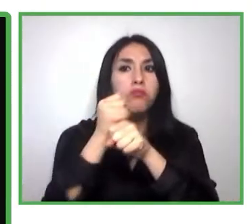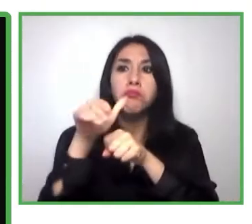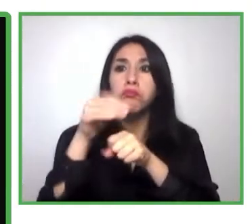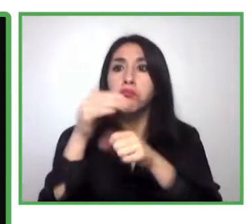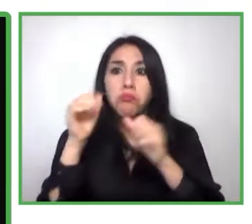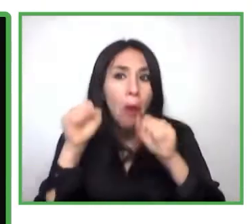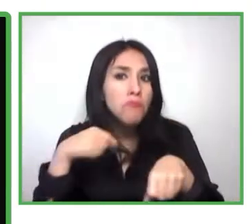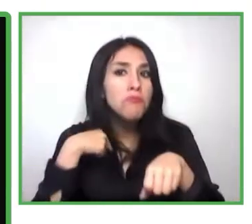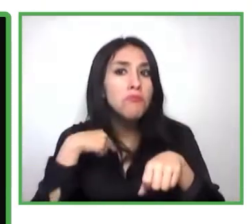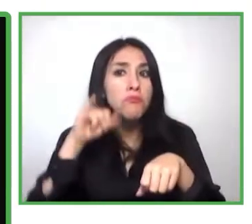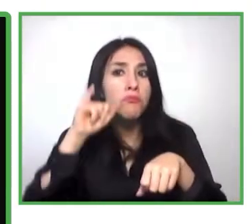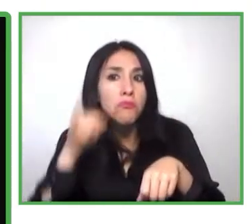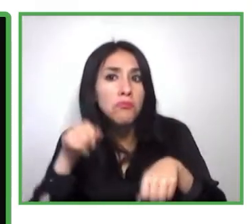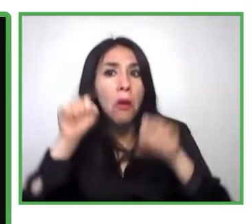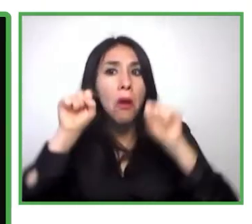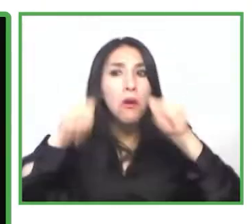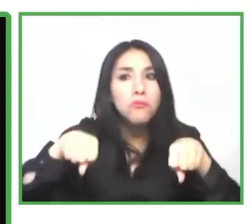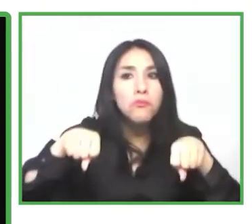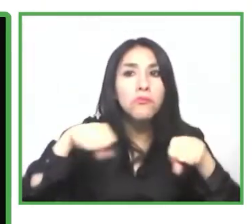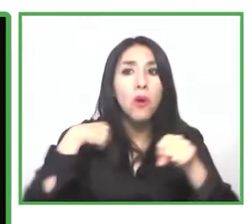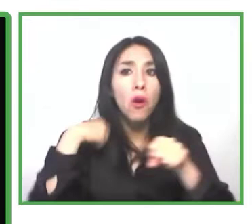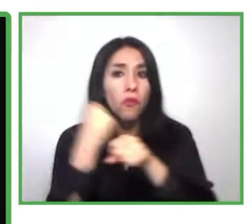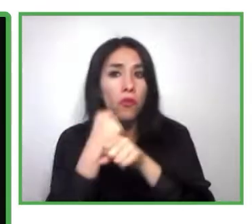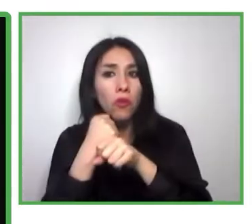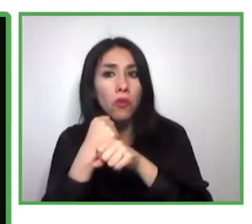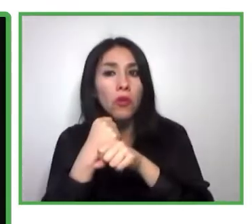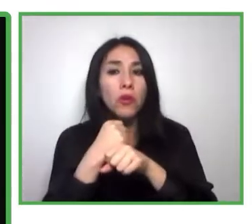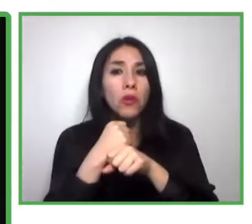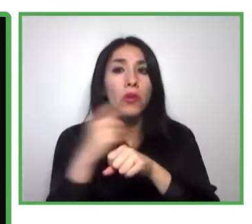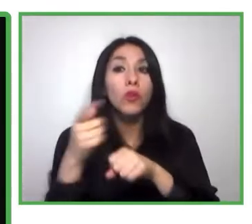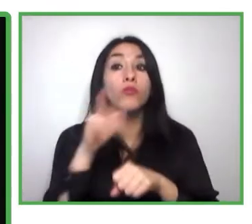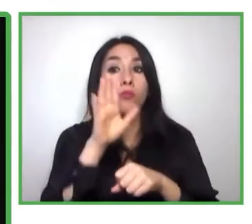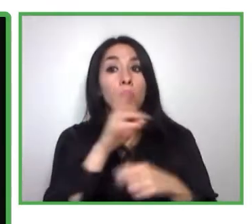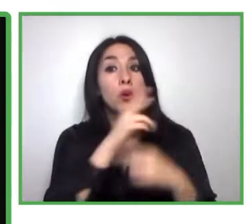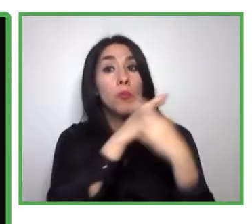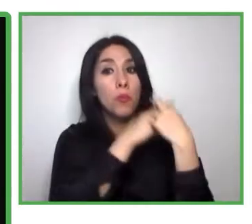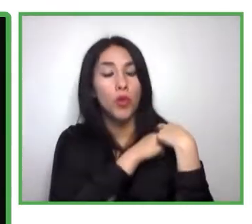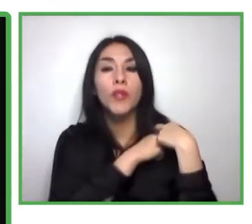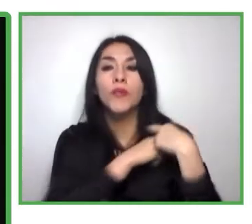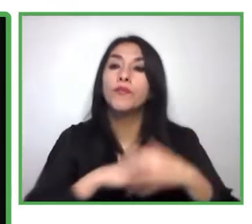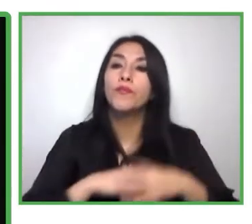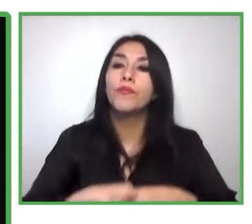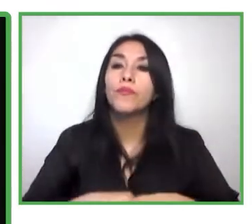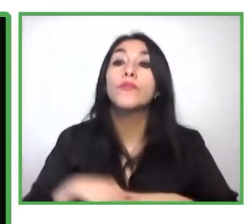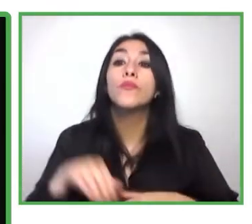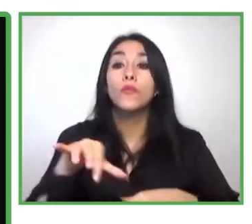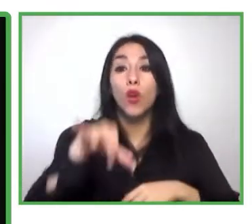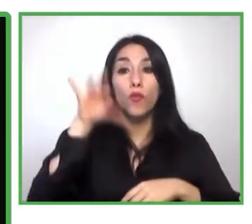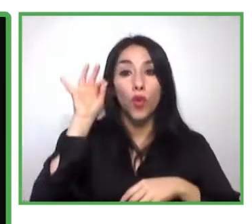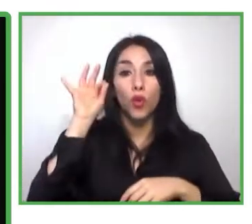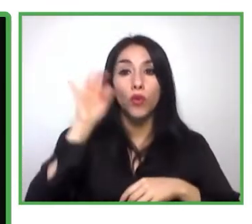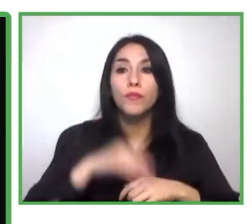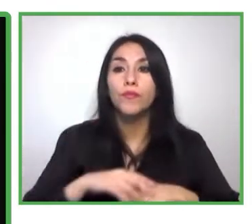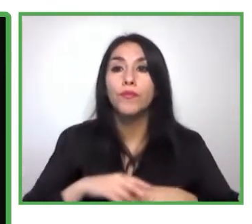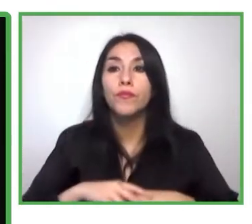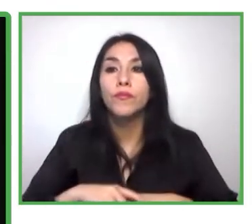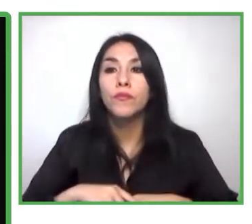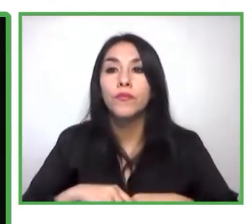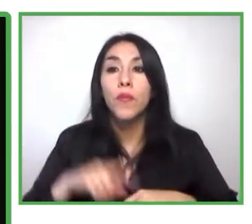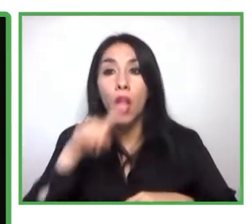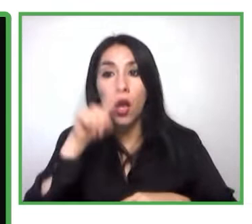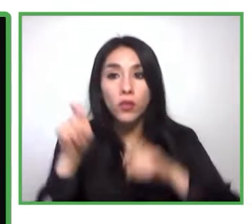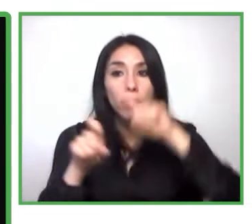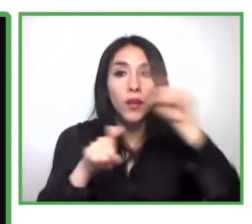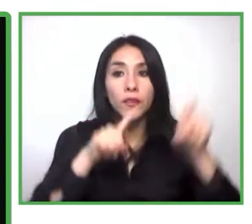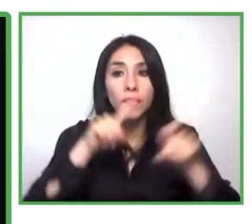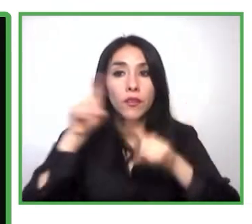conseguir un consultor McKinsey, en este caso a nivel perfiles, que puedan ingresar a una compañía, así nos da